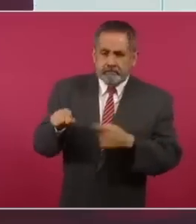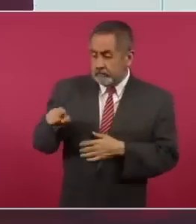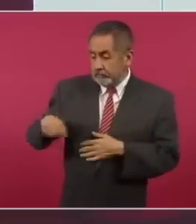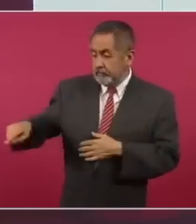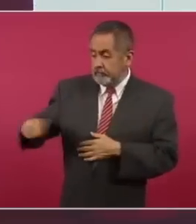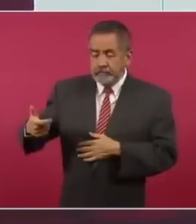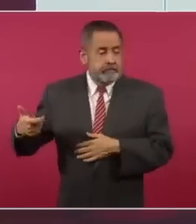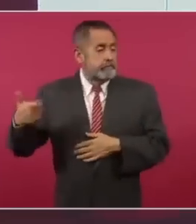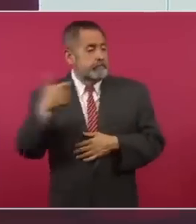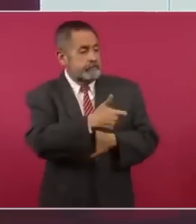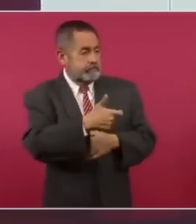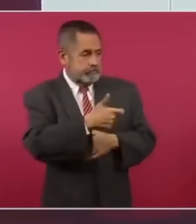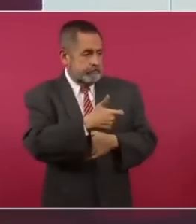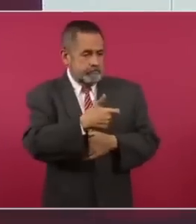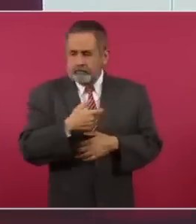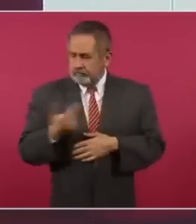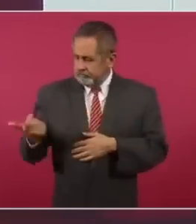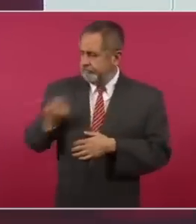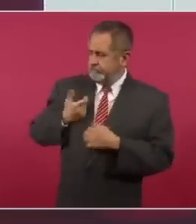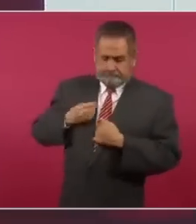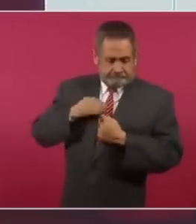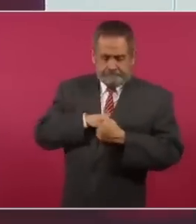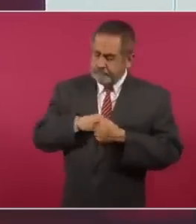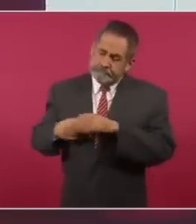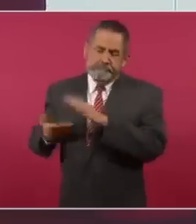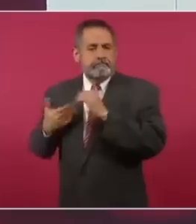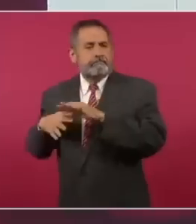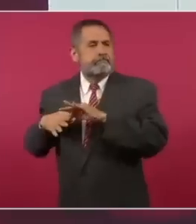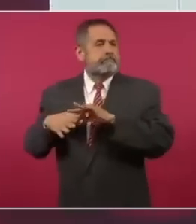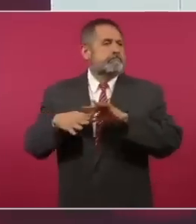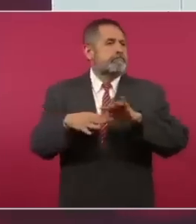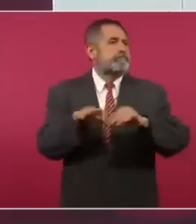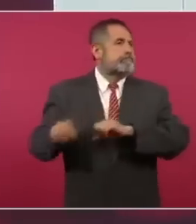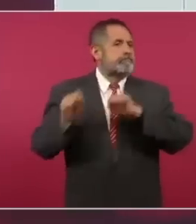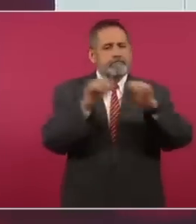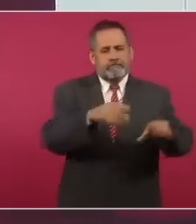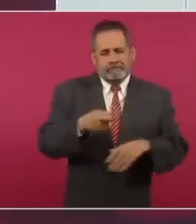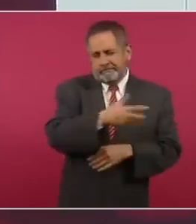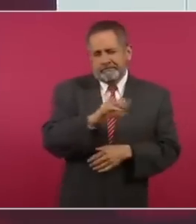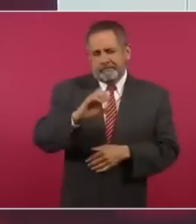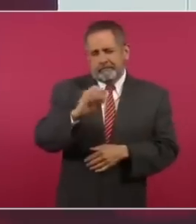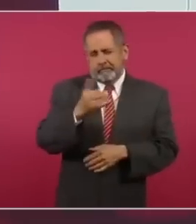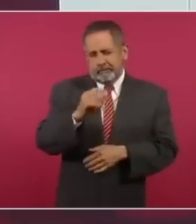al traficante de personas o coyote, pollero,